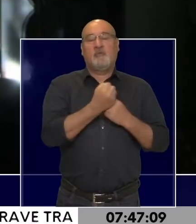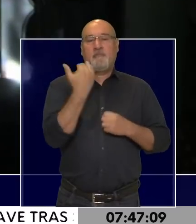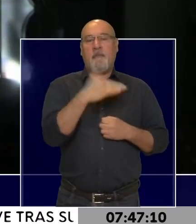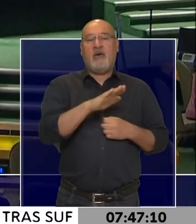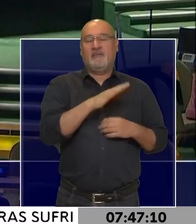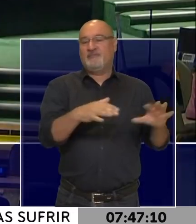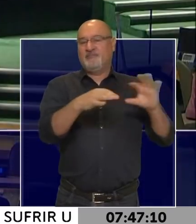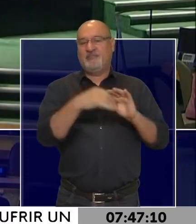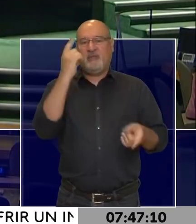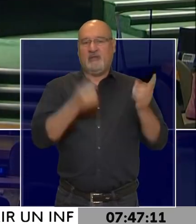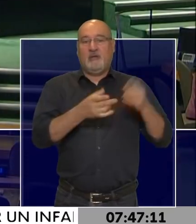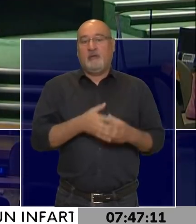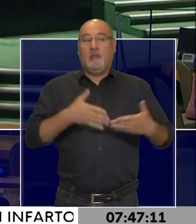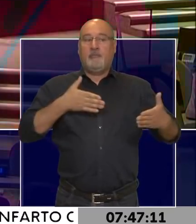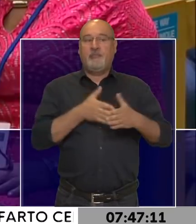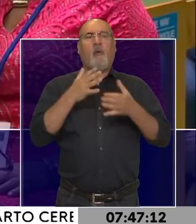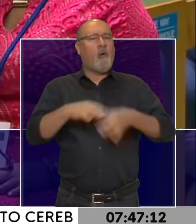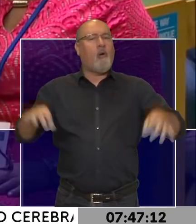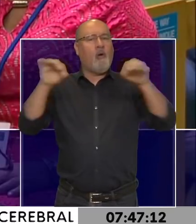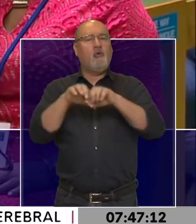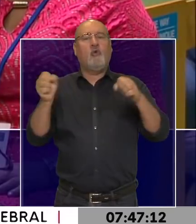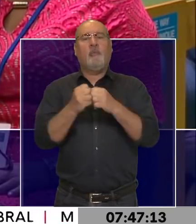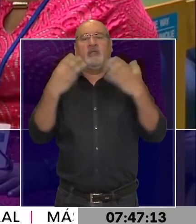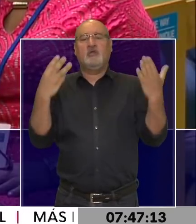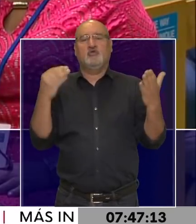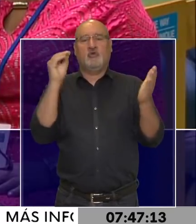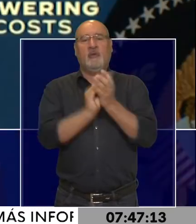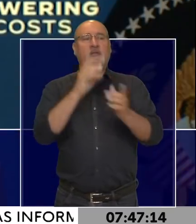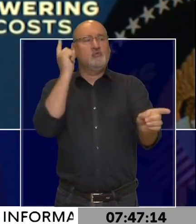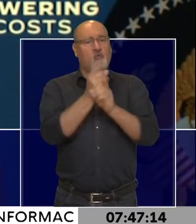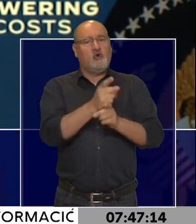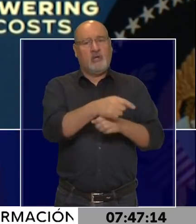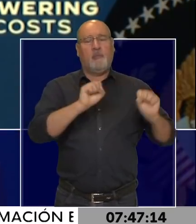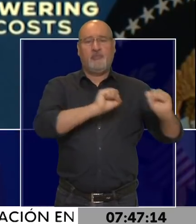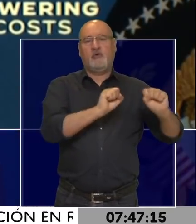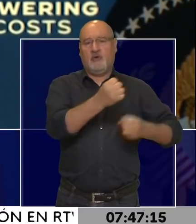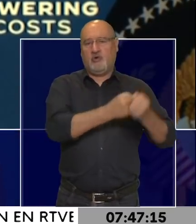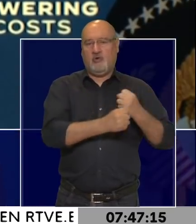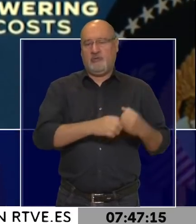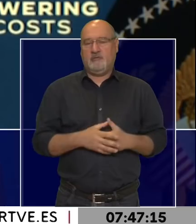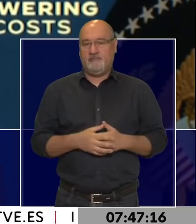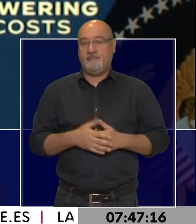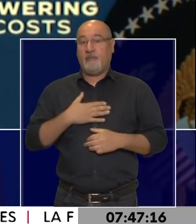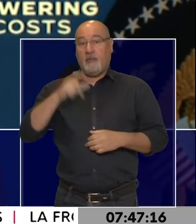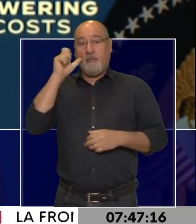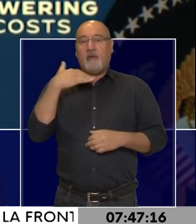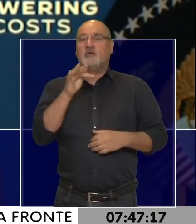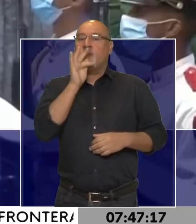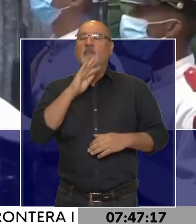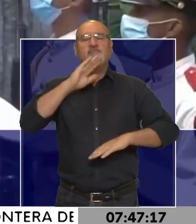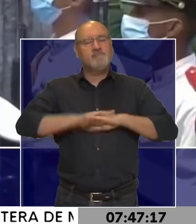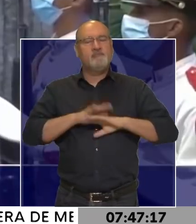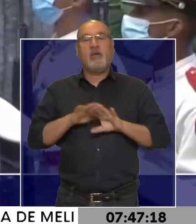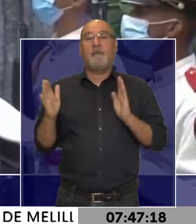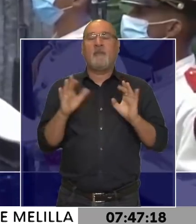el bloqueo ha sido condenado hasta 28 veces por la ONU. Ahora Biden cumple su promesa en un momento muy delicado para